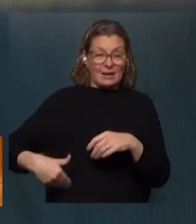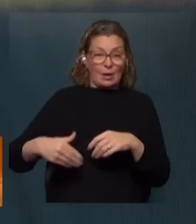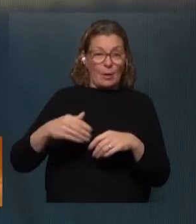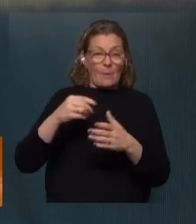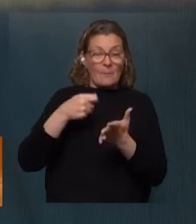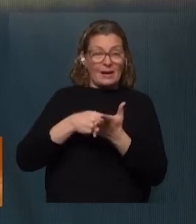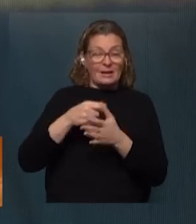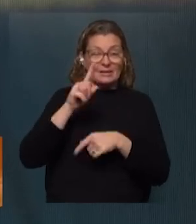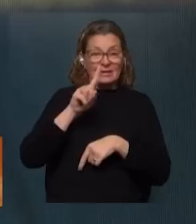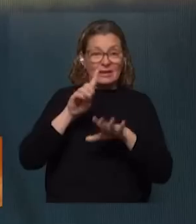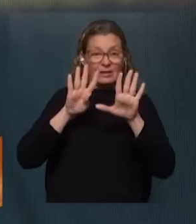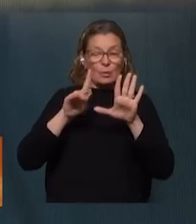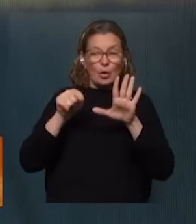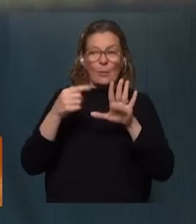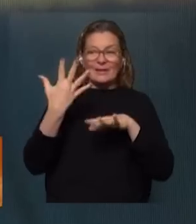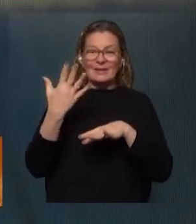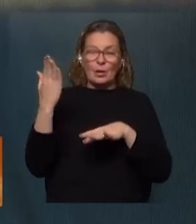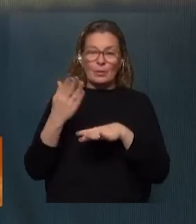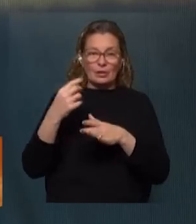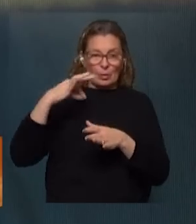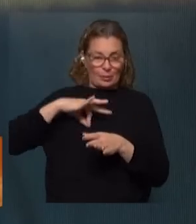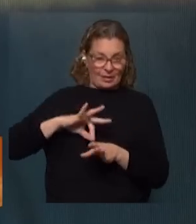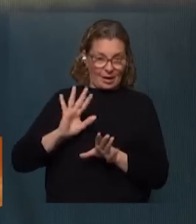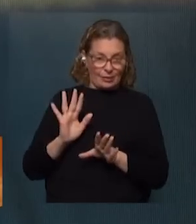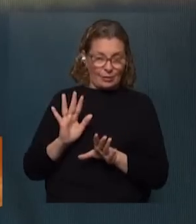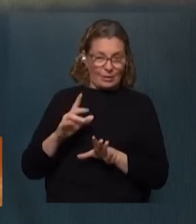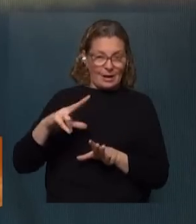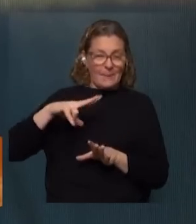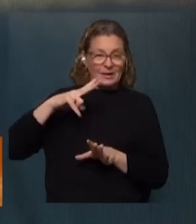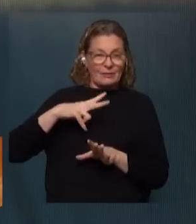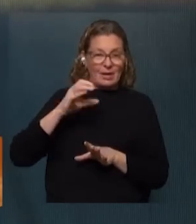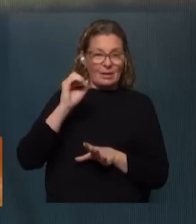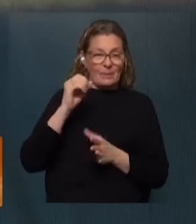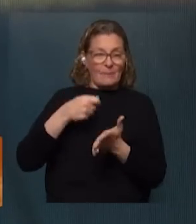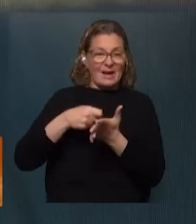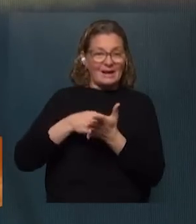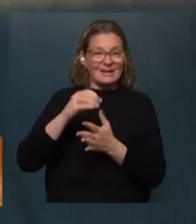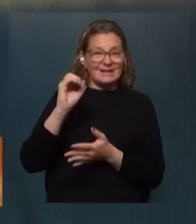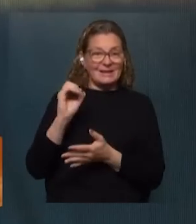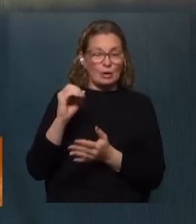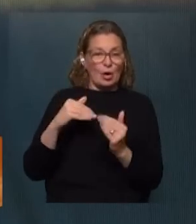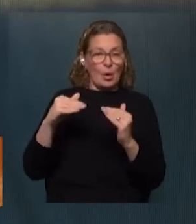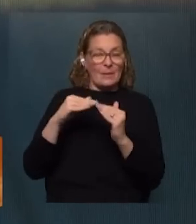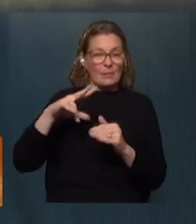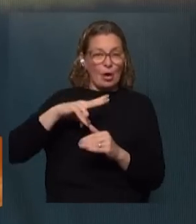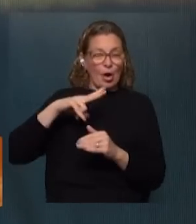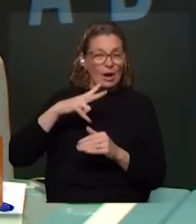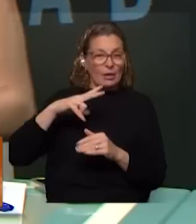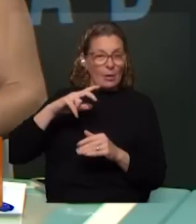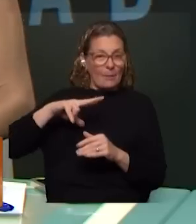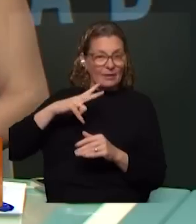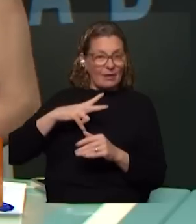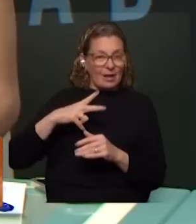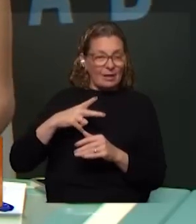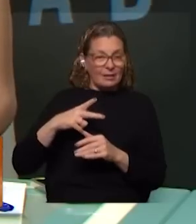,5% por su trabajo por el salario en la mutualista paga cero lo mismo sucede en los colegios privados se computa el